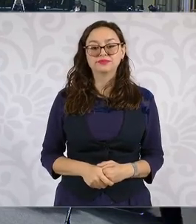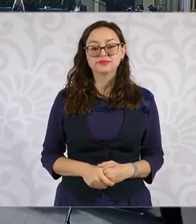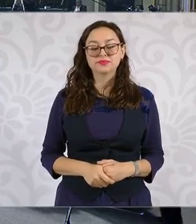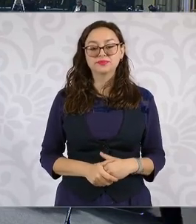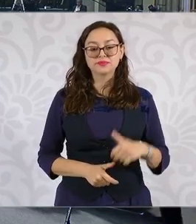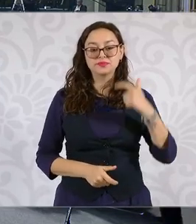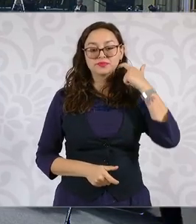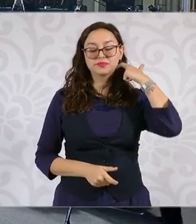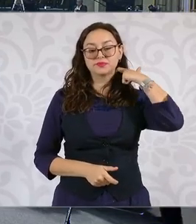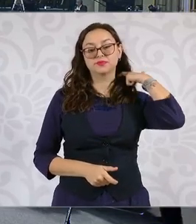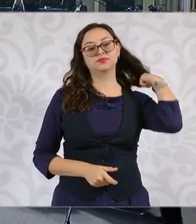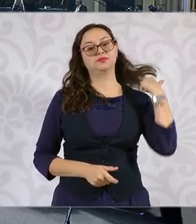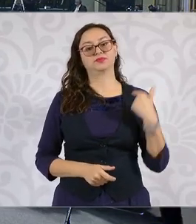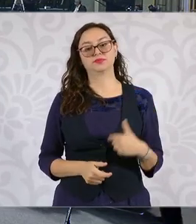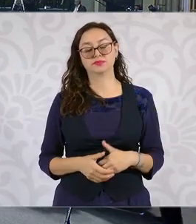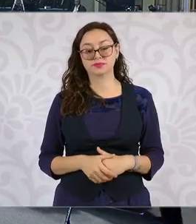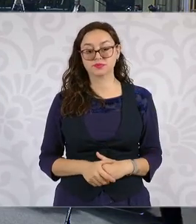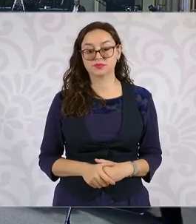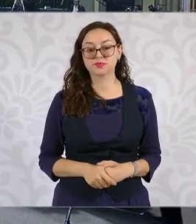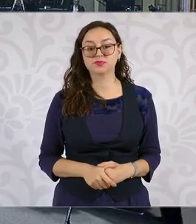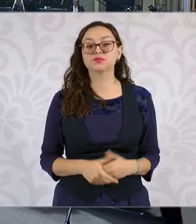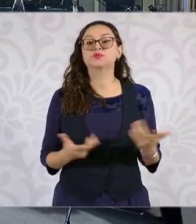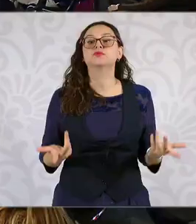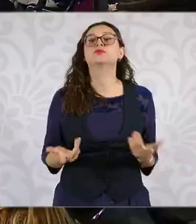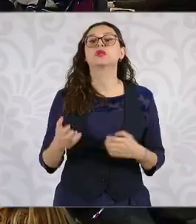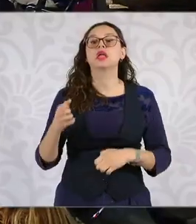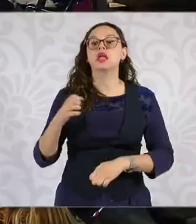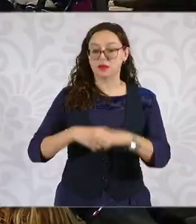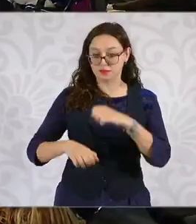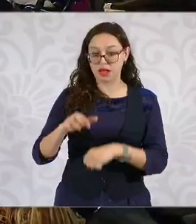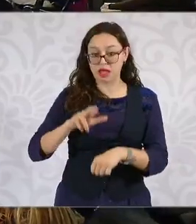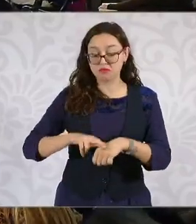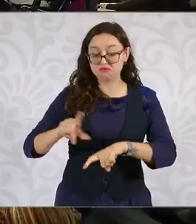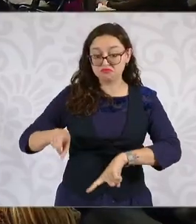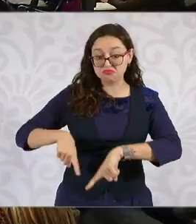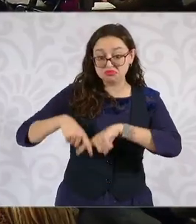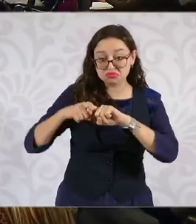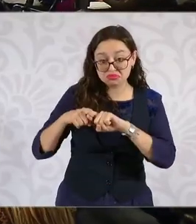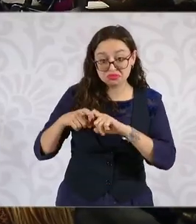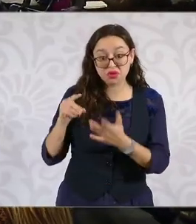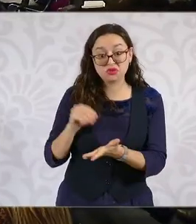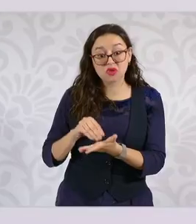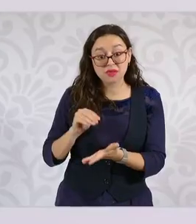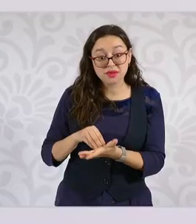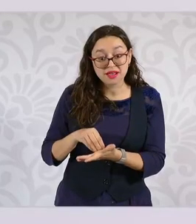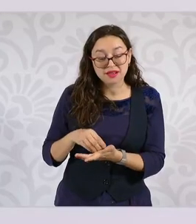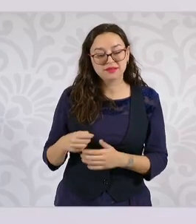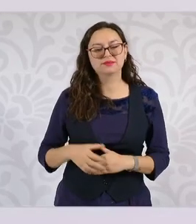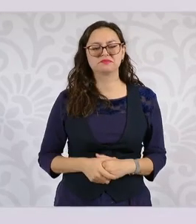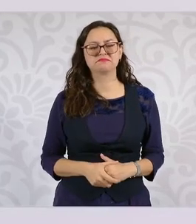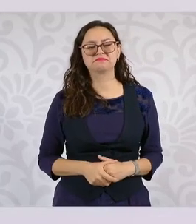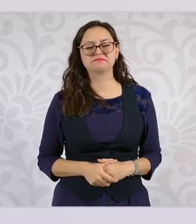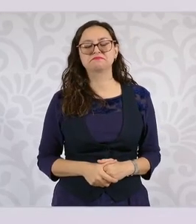sobre la despausada con el embajador? ¿O sigue pausada? No, se están reuniendo a través del